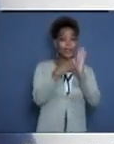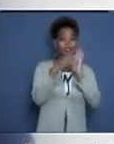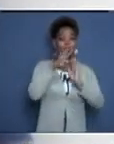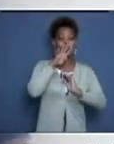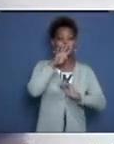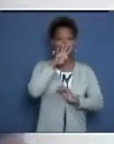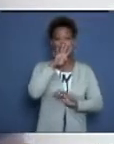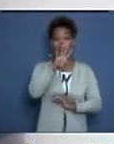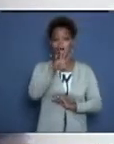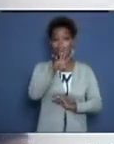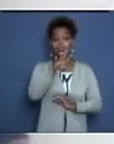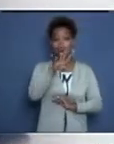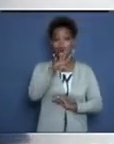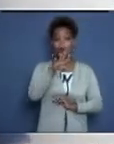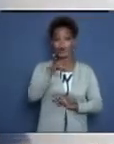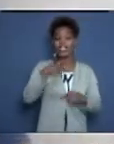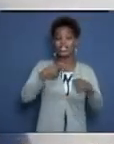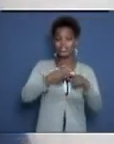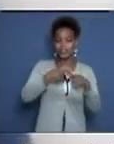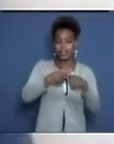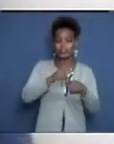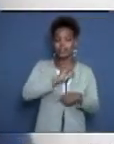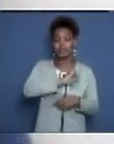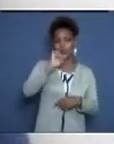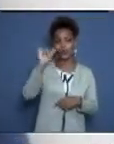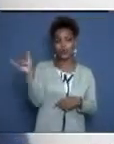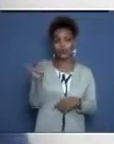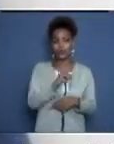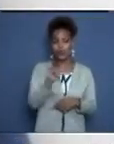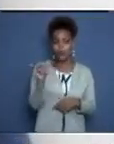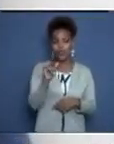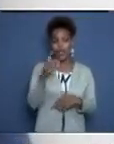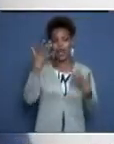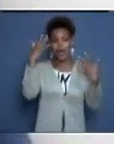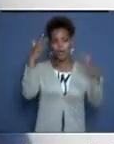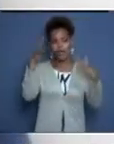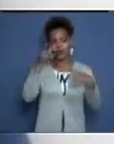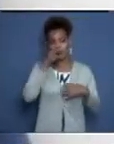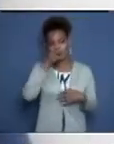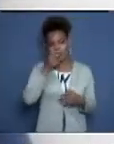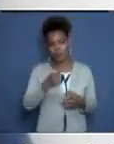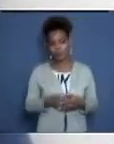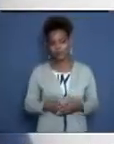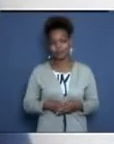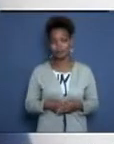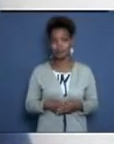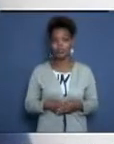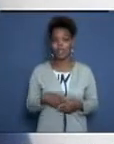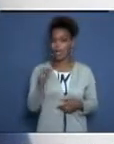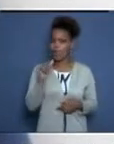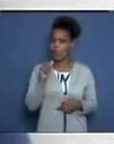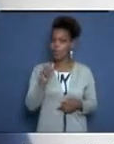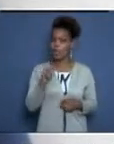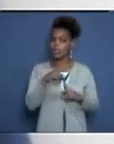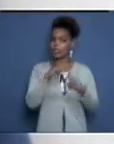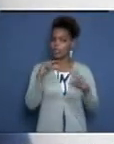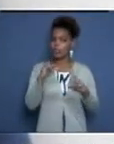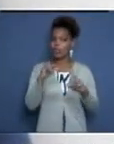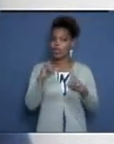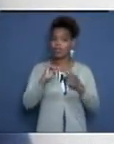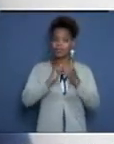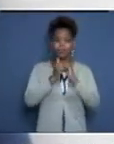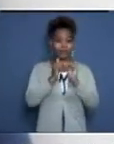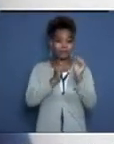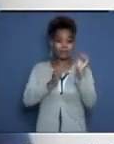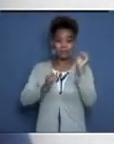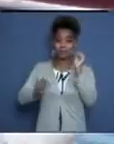2008. Así que nuestro aplauso para Leuris Pupo. Bueno, en cuanto a deportes, evidentemente el boxeo. Se